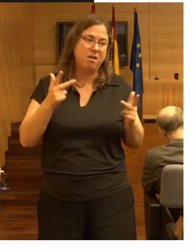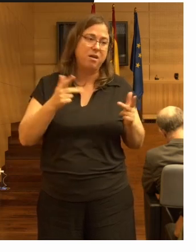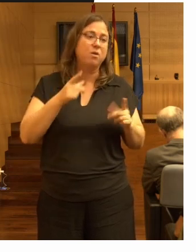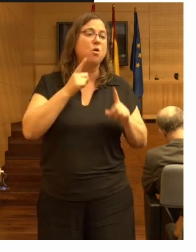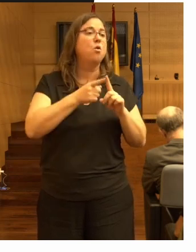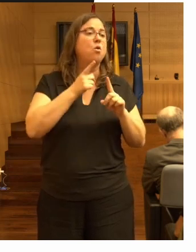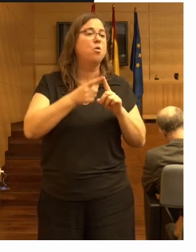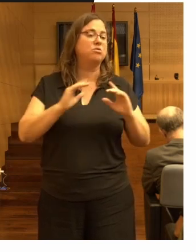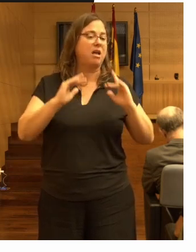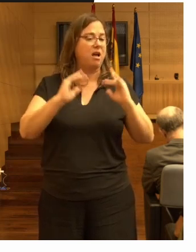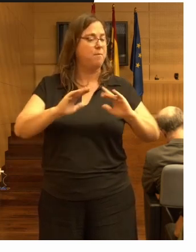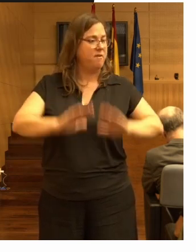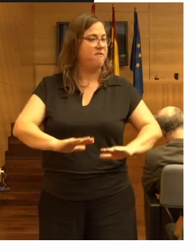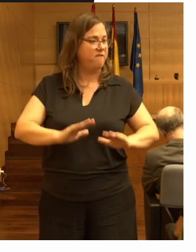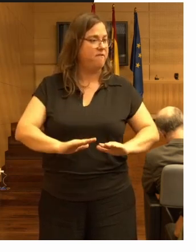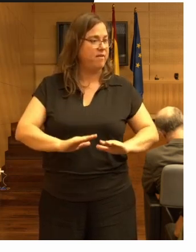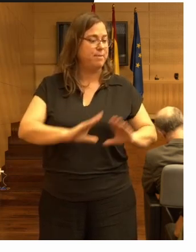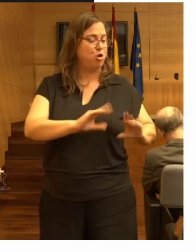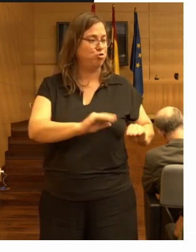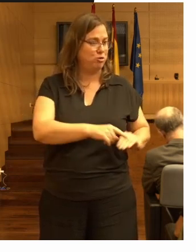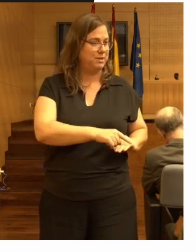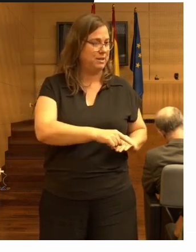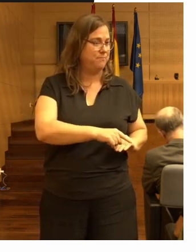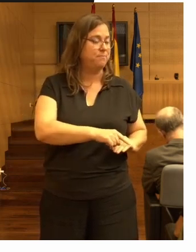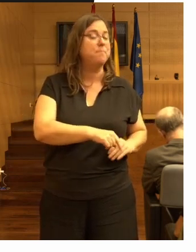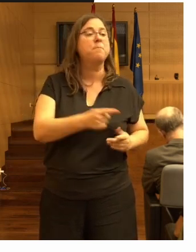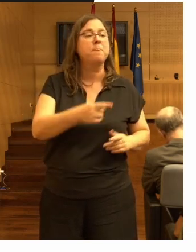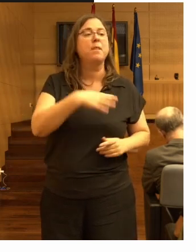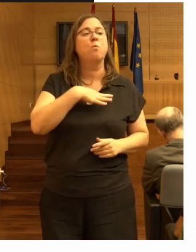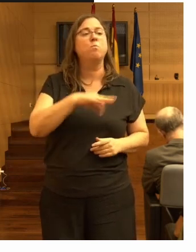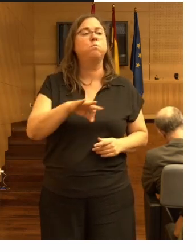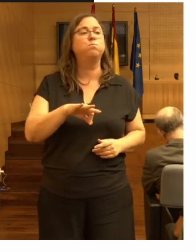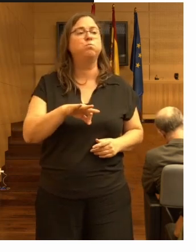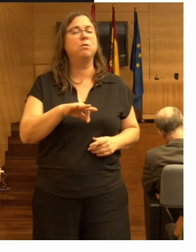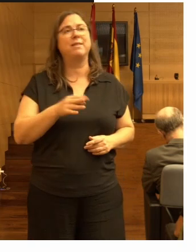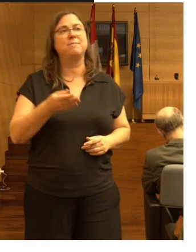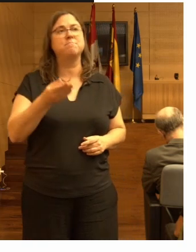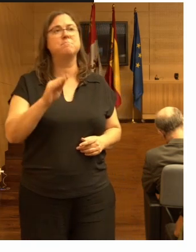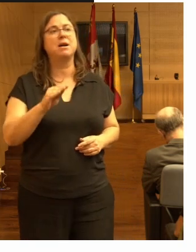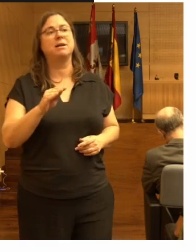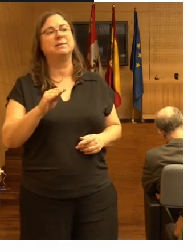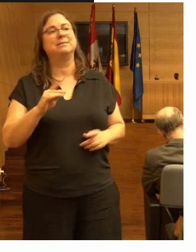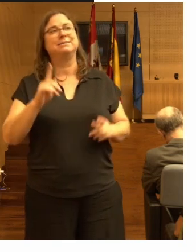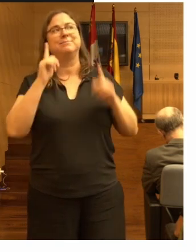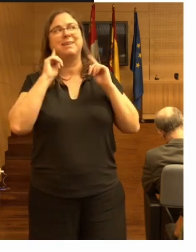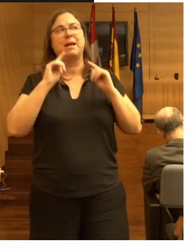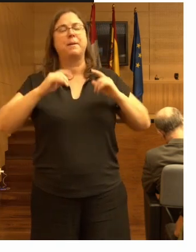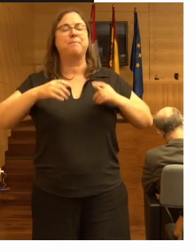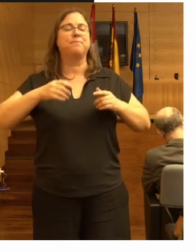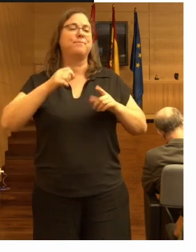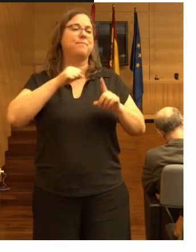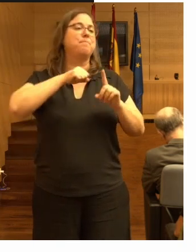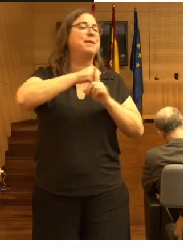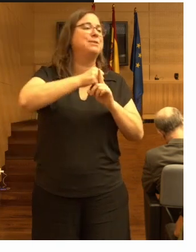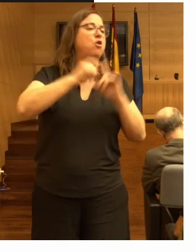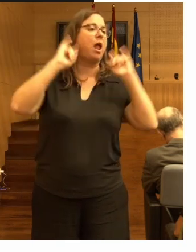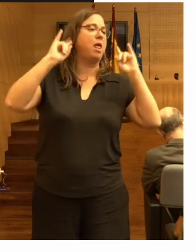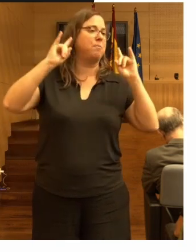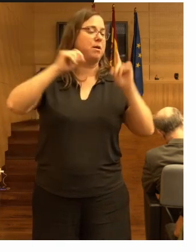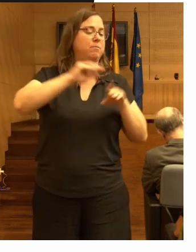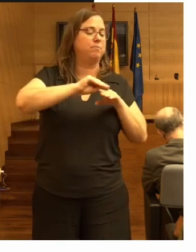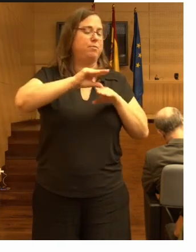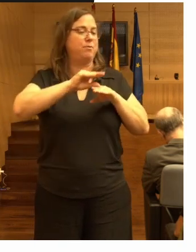utilizando una cama baja y una colchoneta y aquí se podría añadir una alarma de presión o una alarma de movimiento